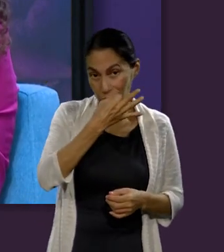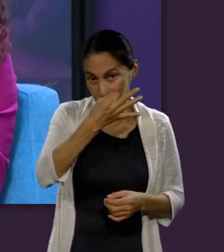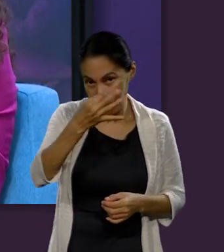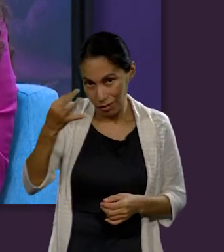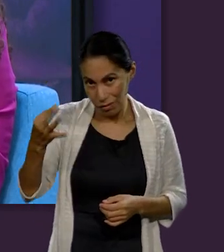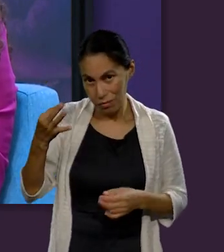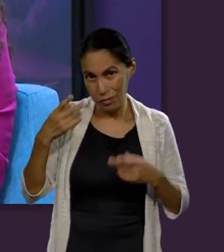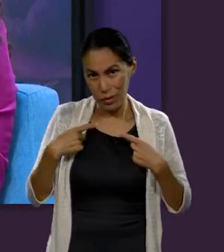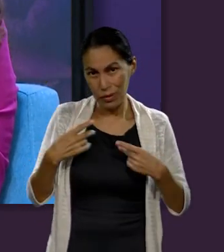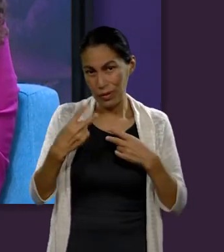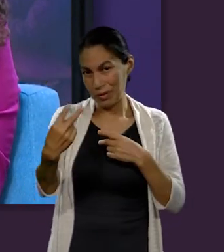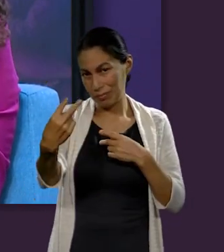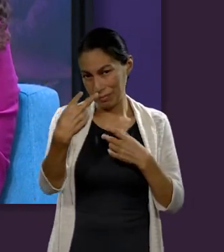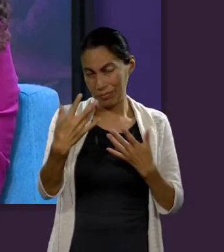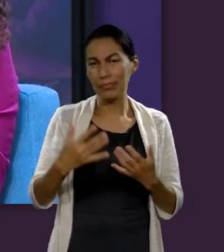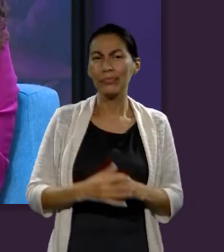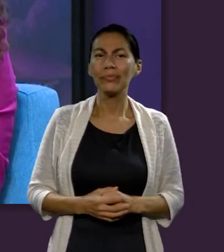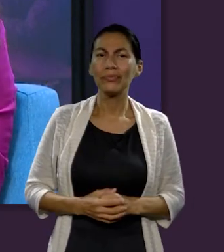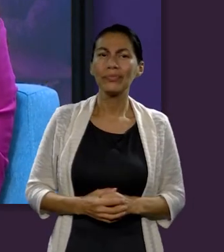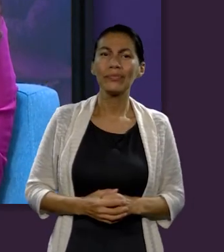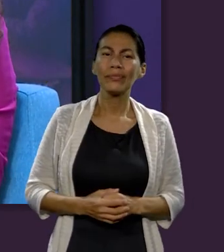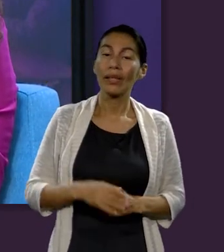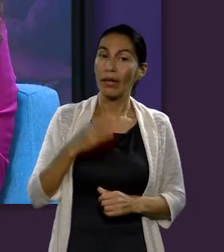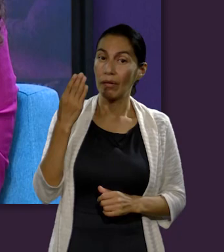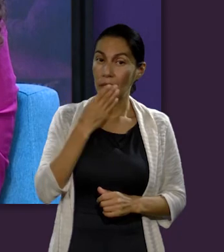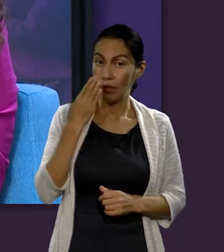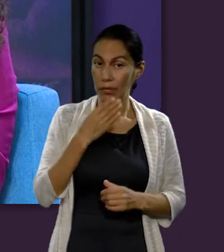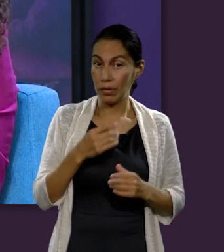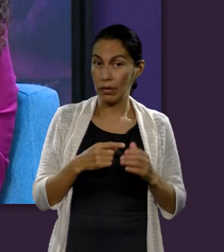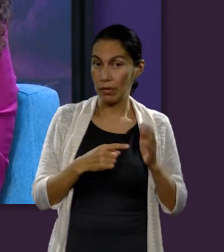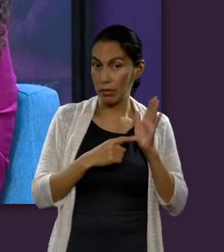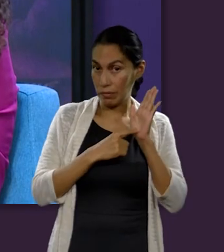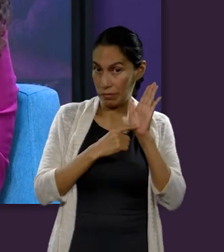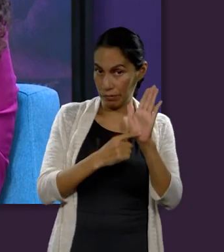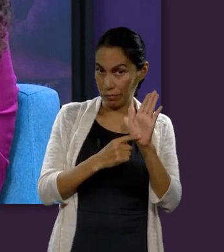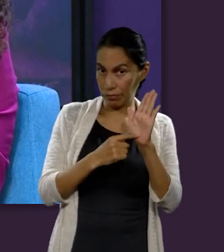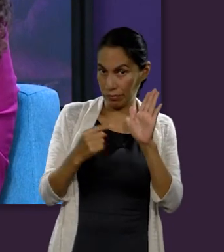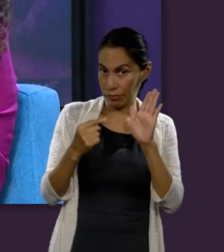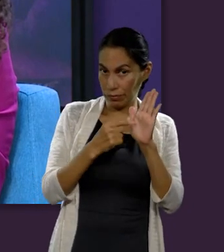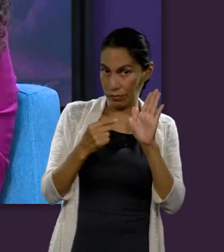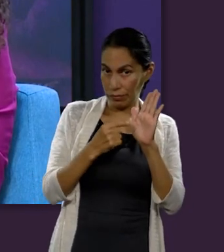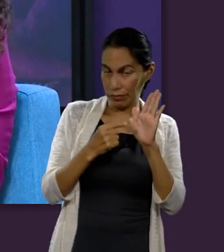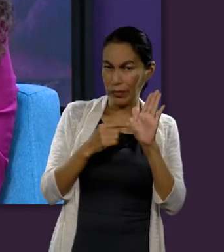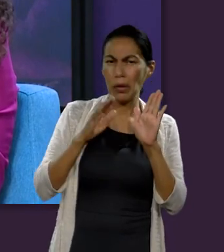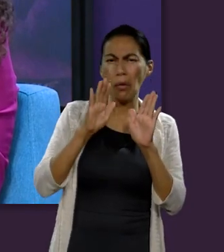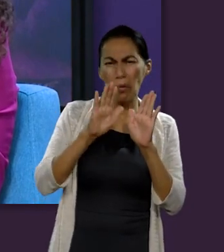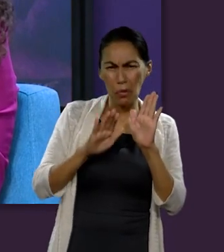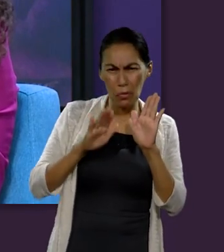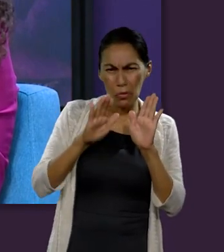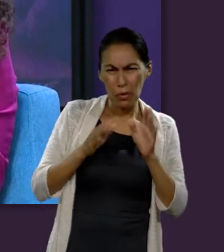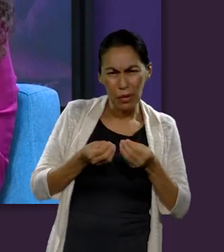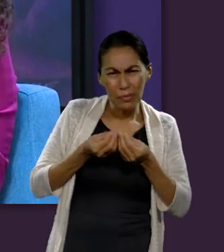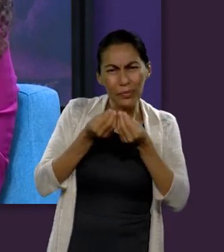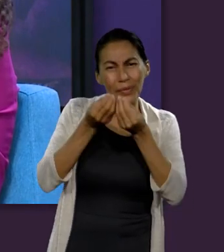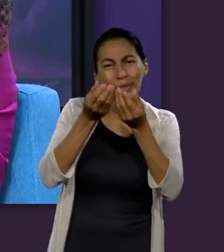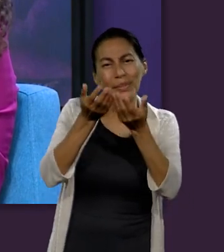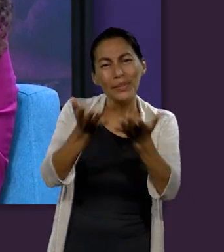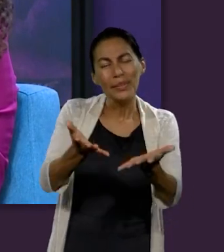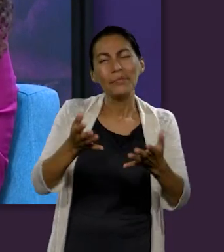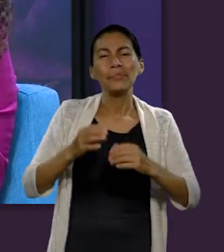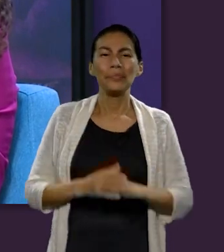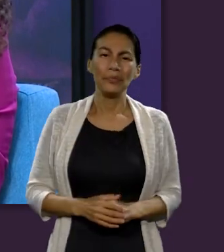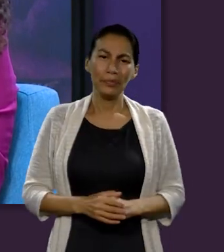yo solo quiero decir a las personas que de pronto nos están viendo que la palabra puede la palabra de Dios puede darte un